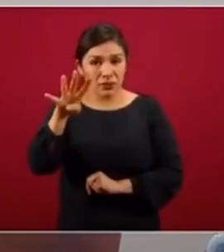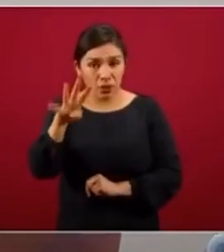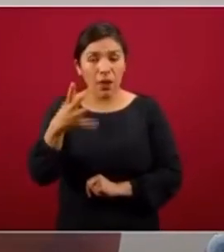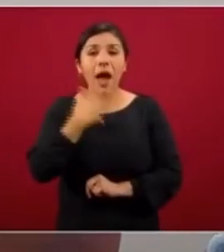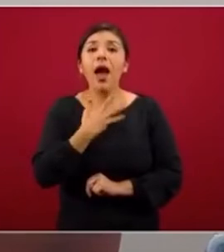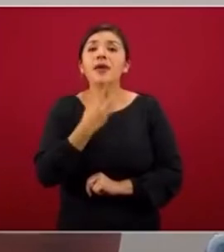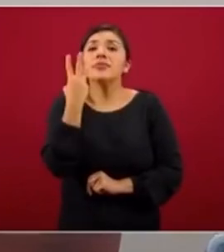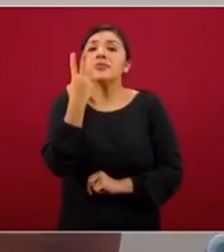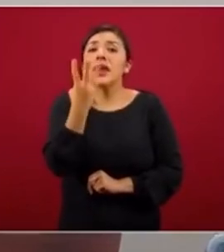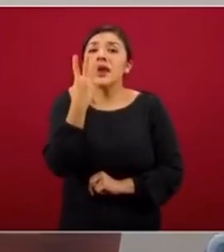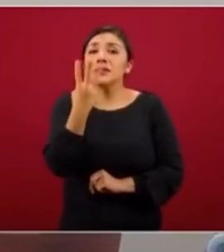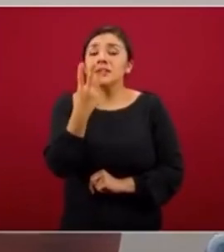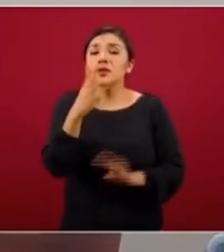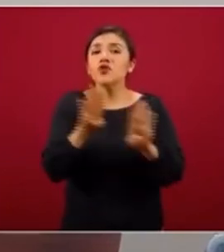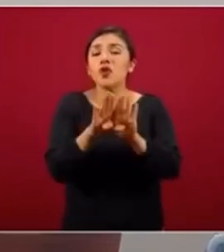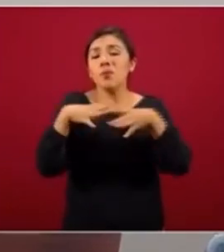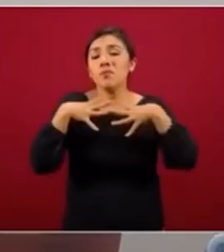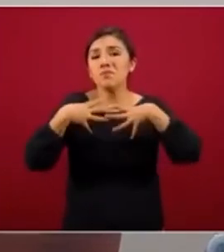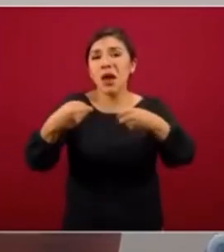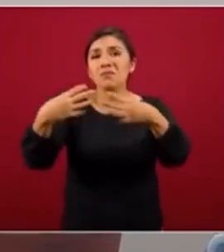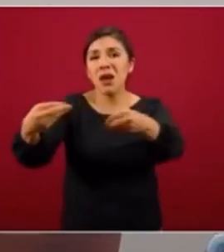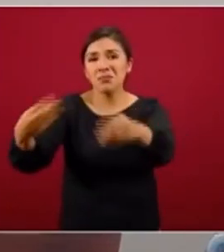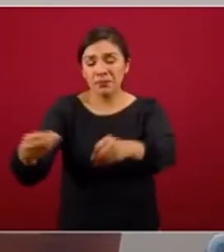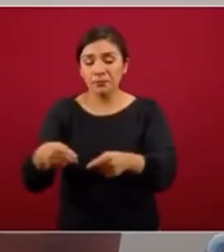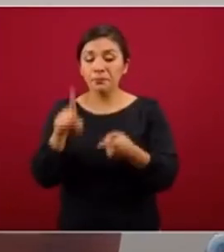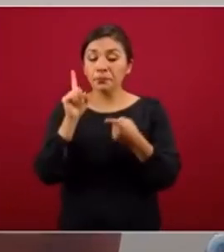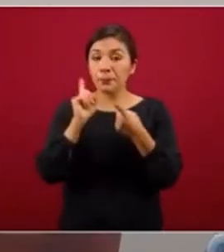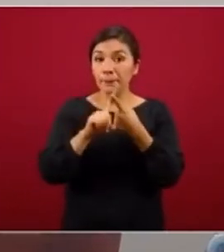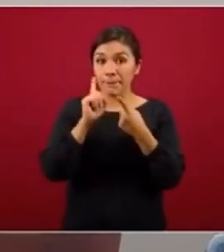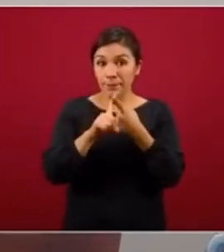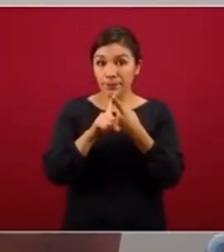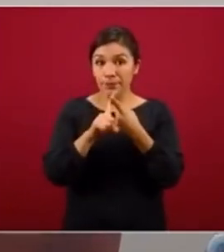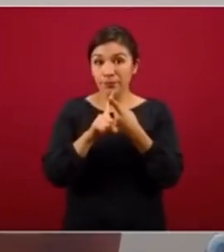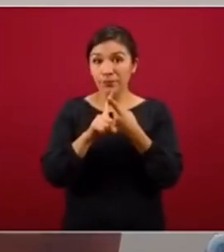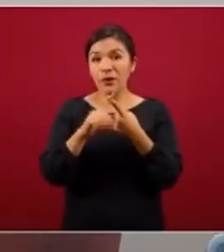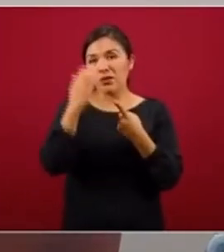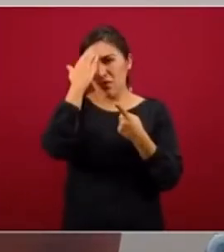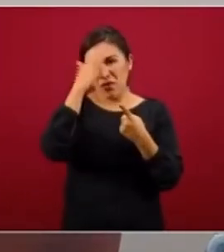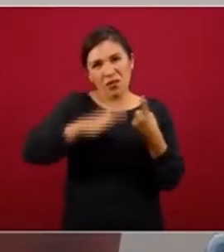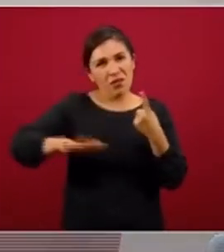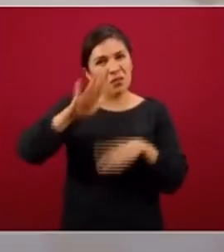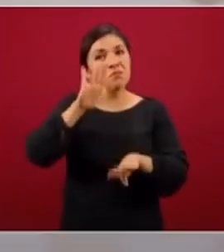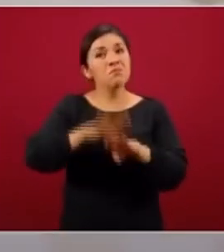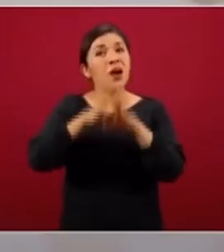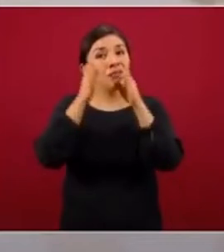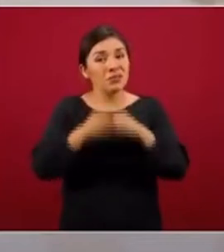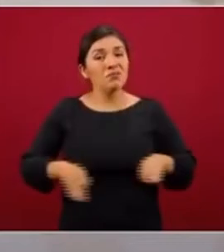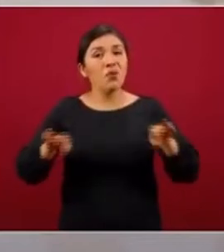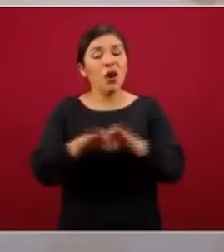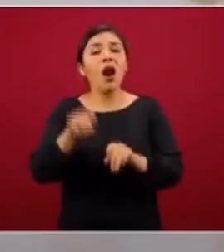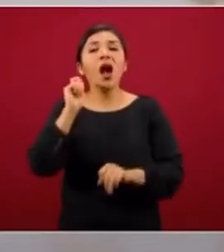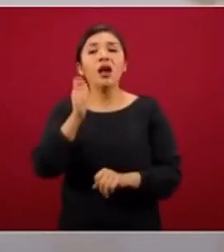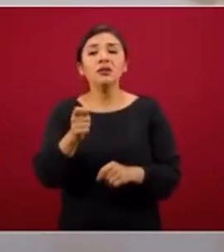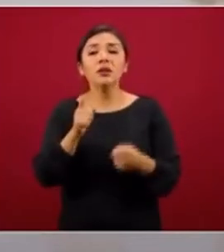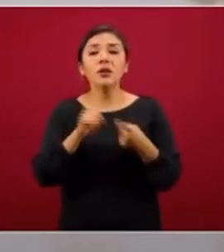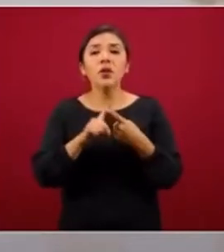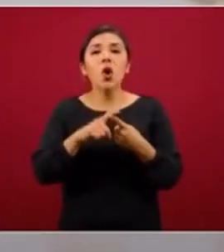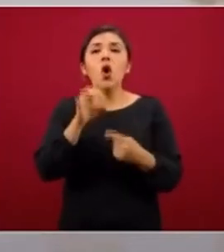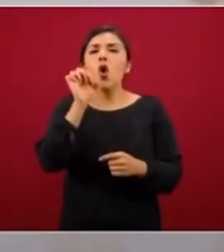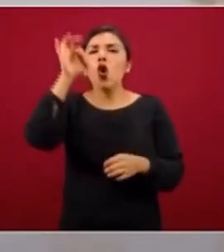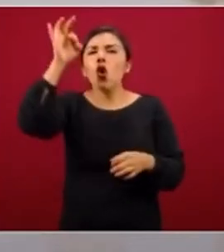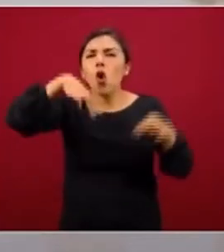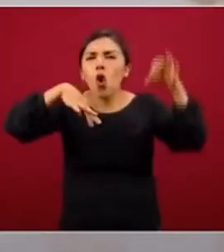existen tres mecanismos de transmisión. El primero y el que se considera más importante es a través de